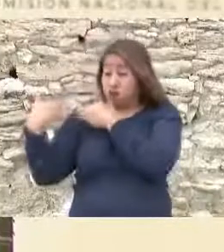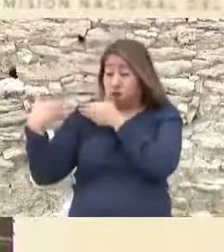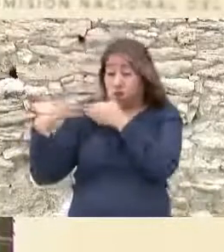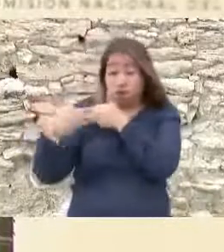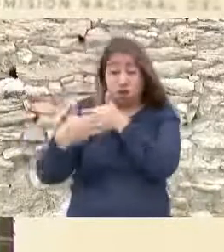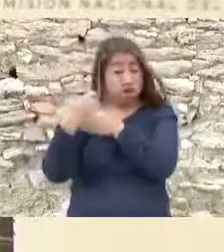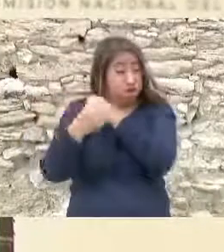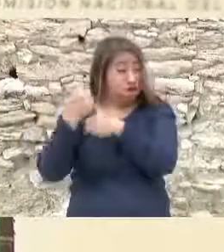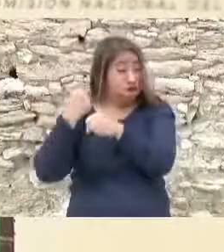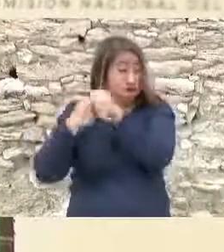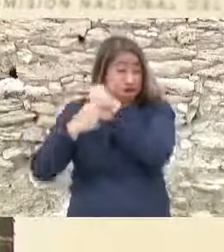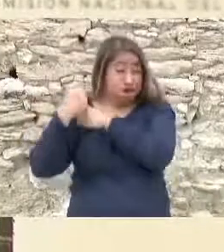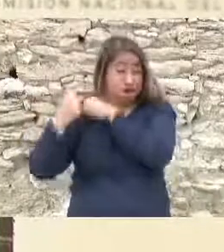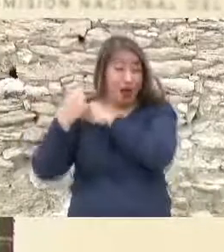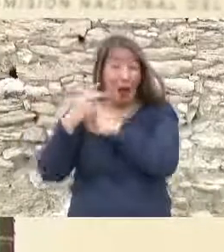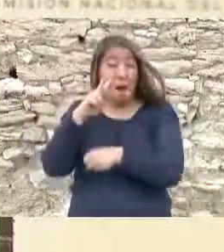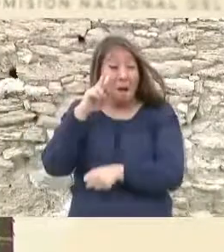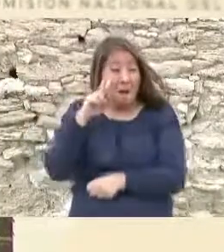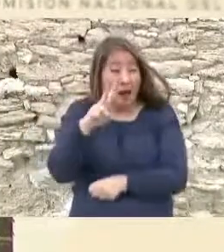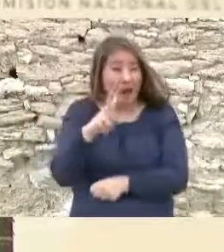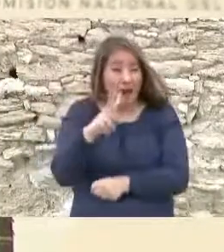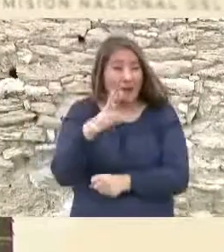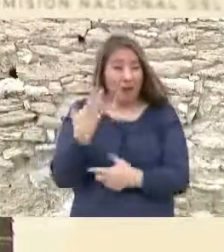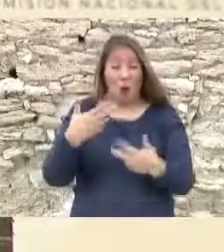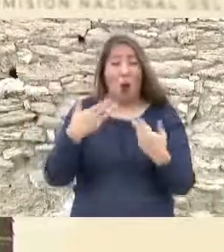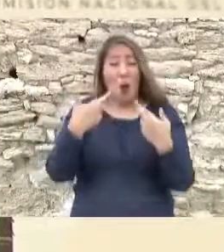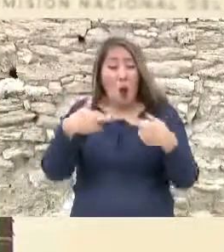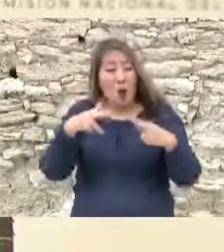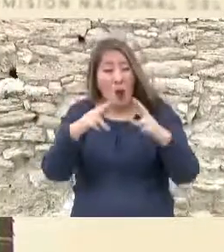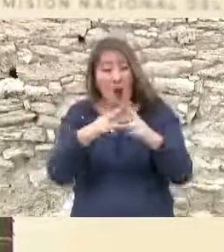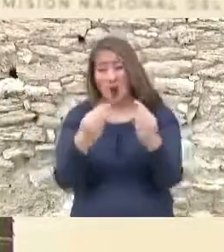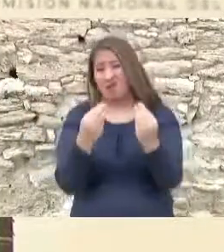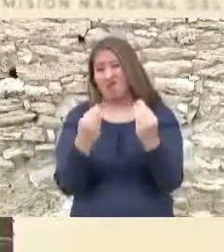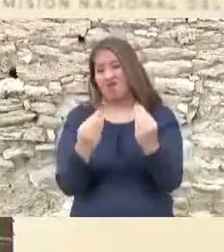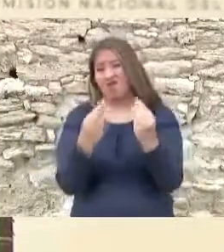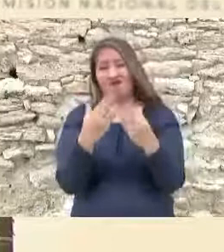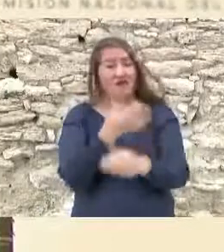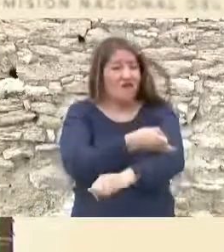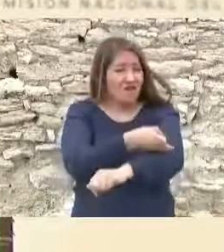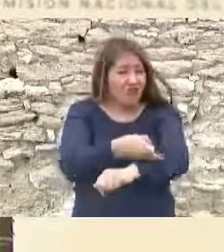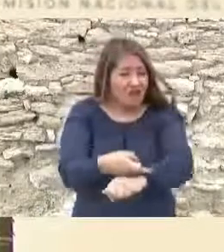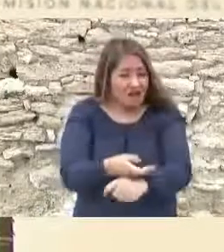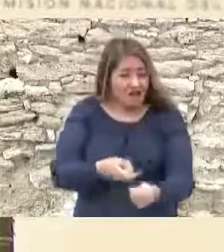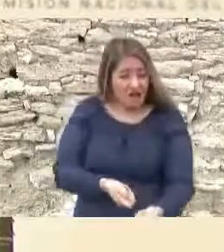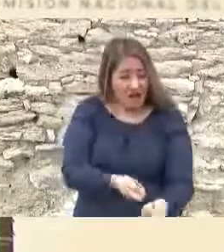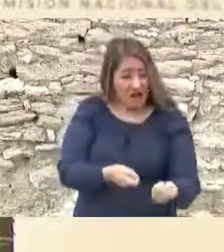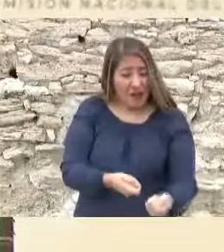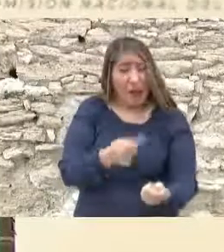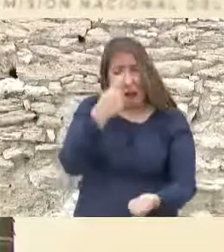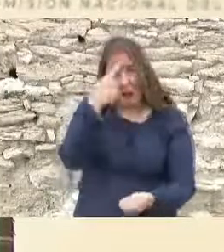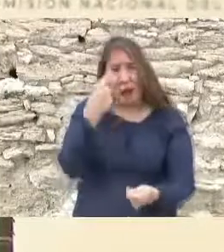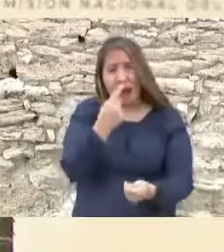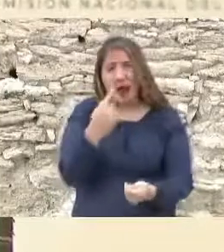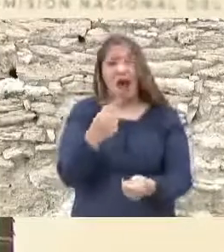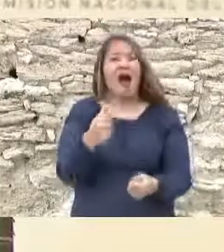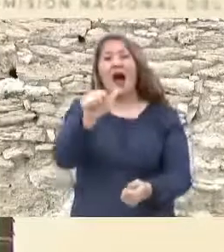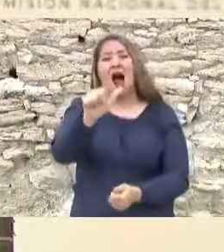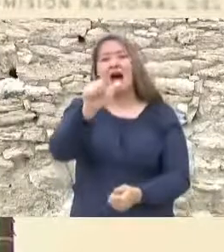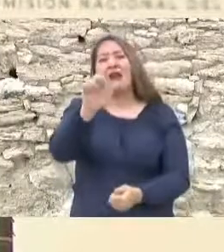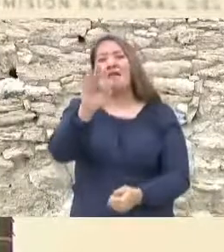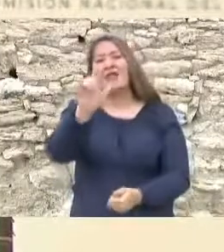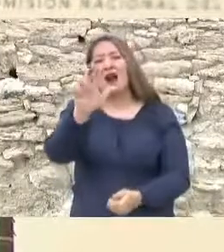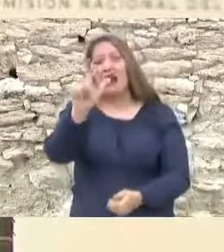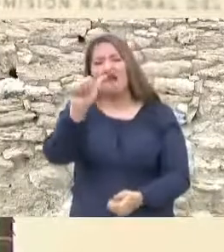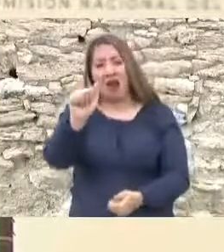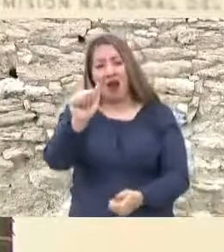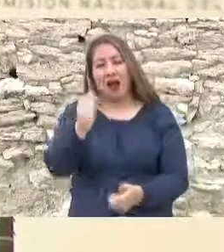pero también vemos un sitio que es hogar de muchas familias, de tierras de cultivo para productores de alfalfa, avena